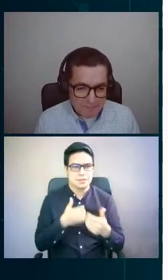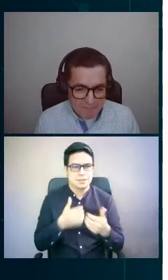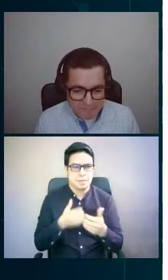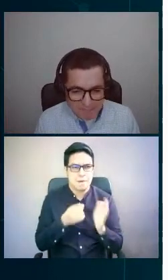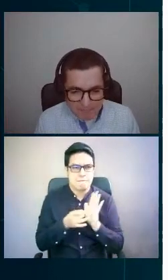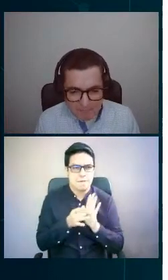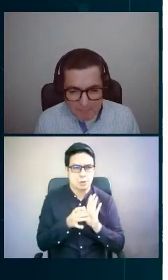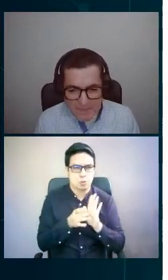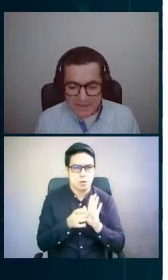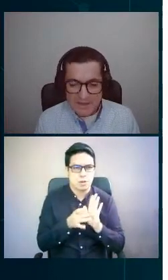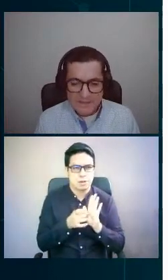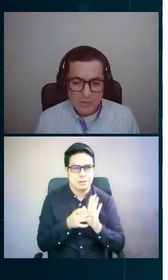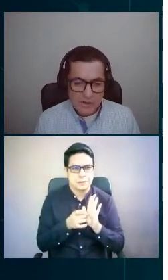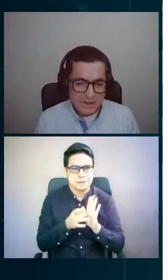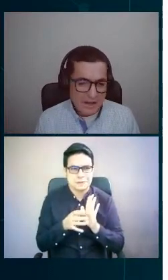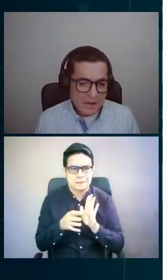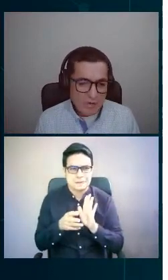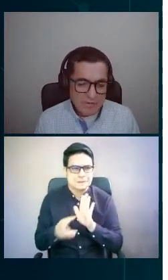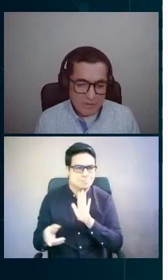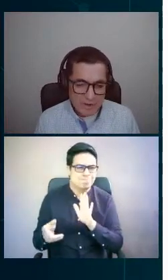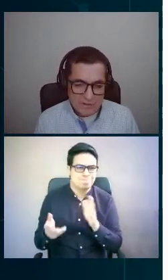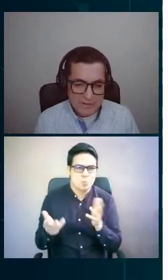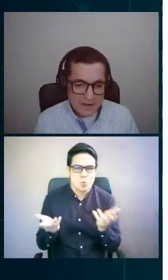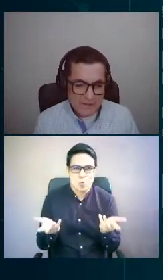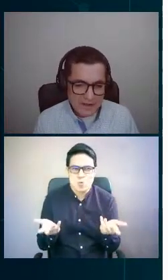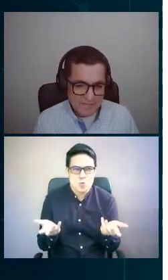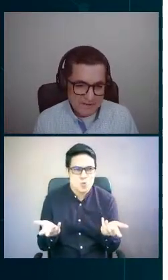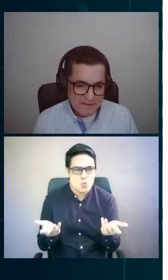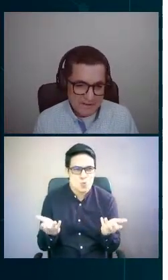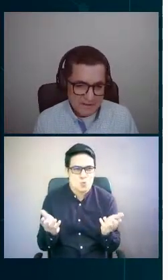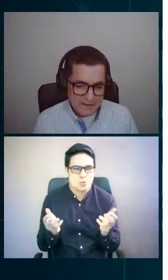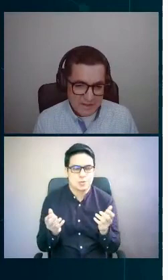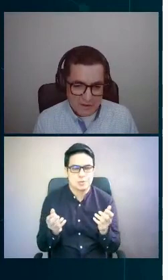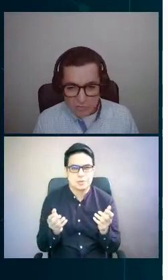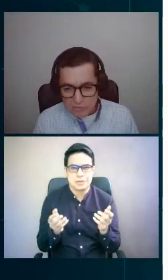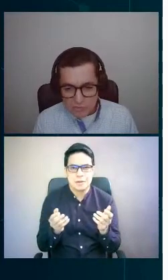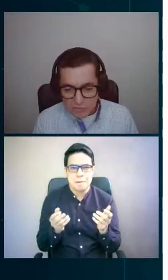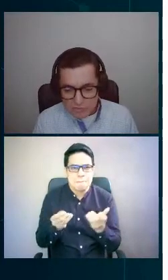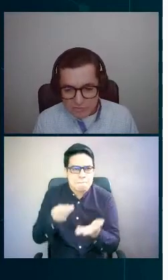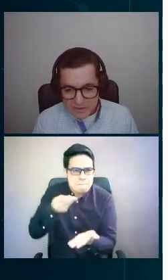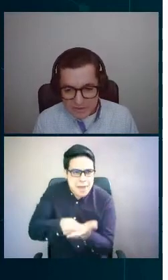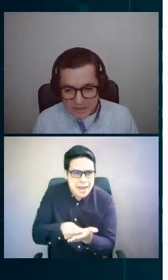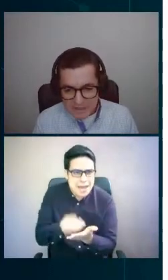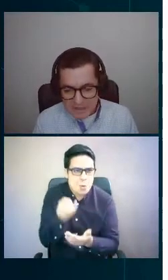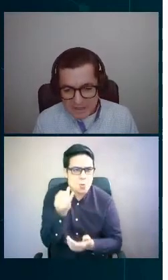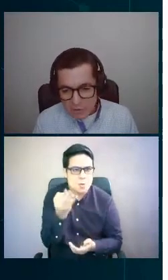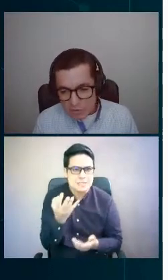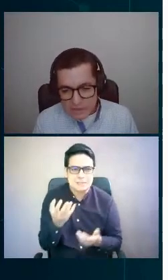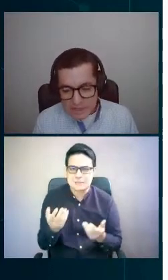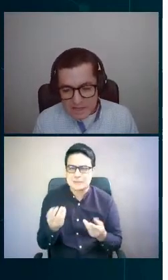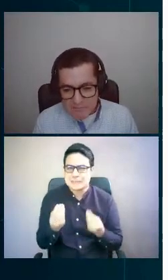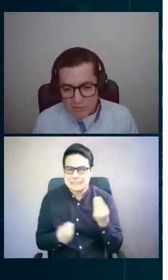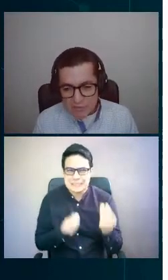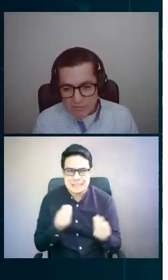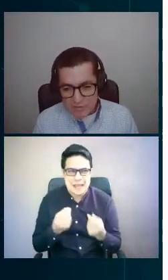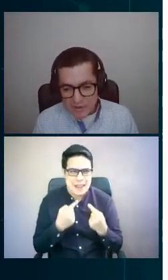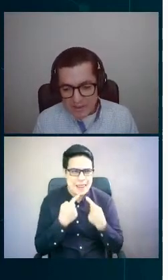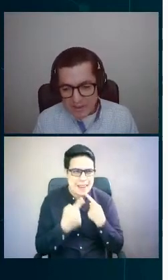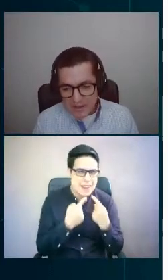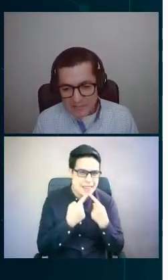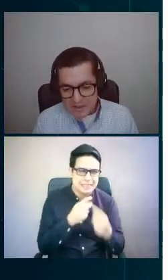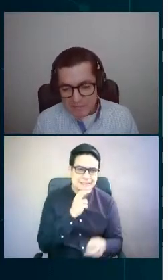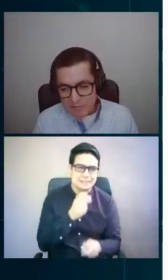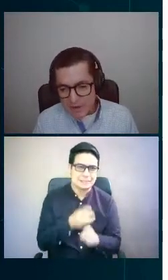tarea bien retadora, que era la configuración de la tarifa. Nosotros no teníamos